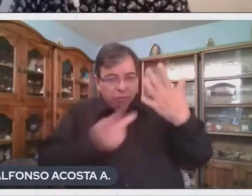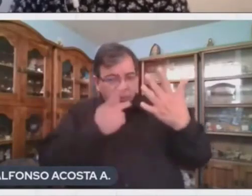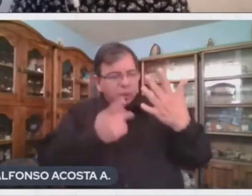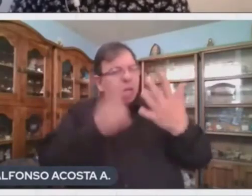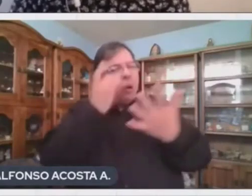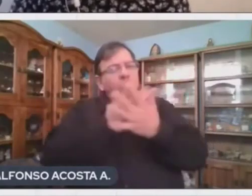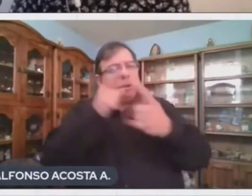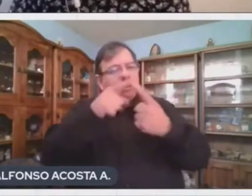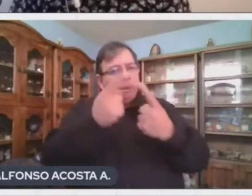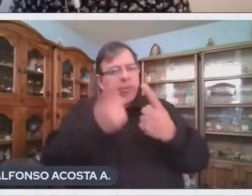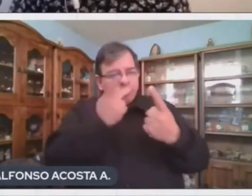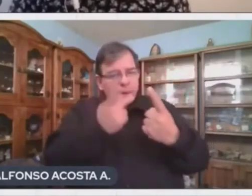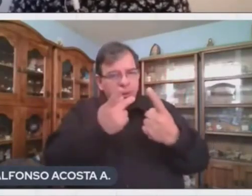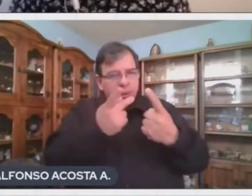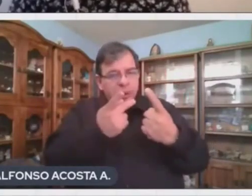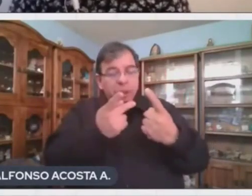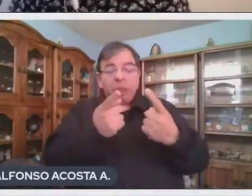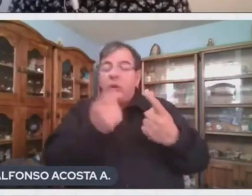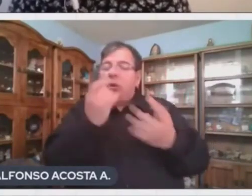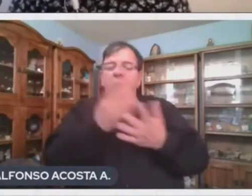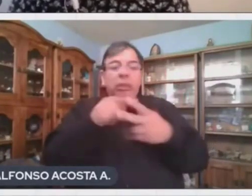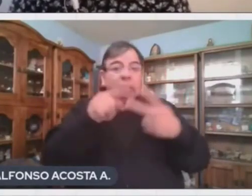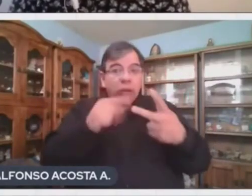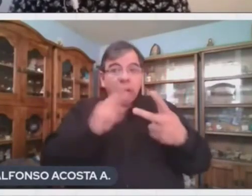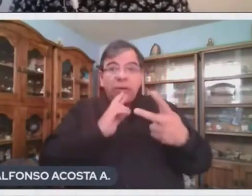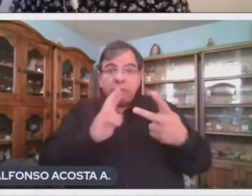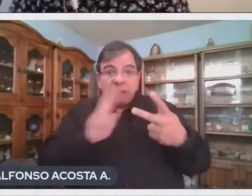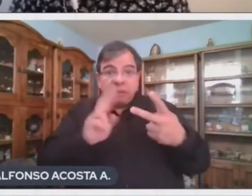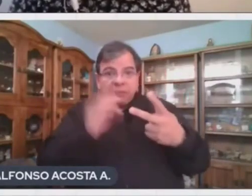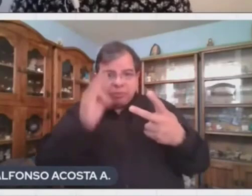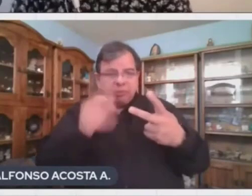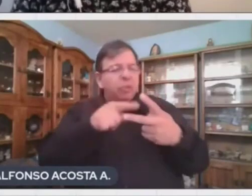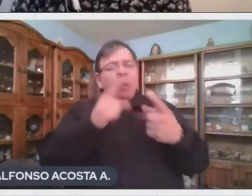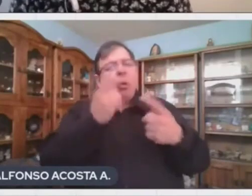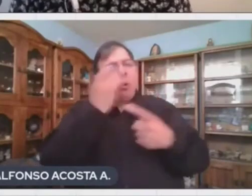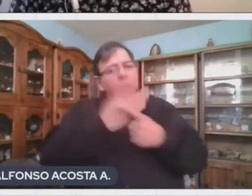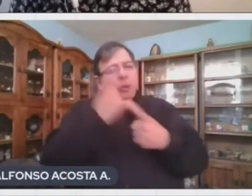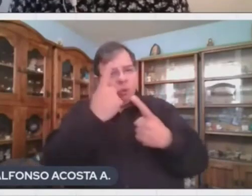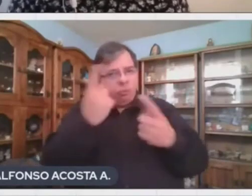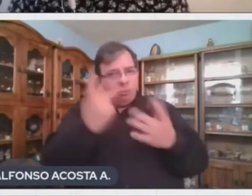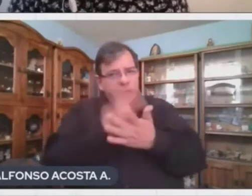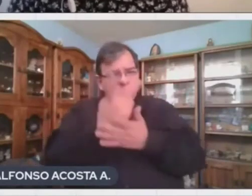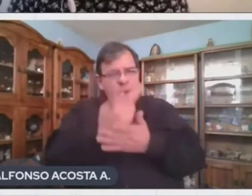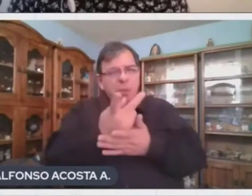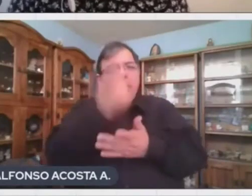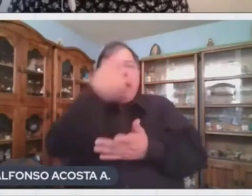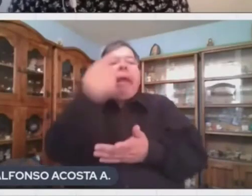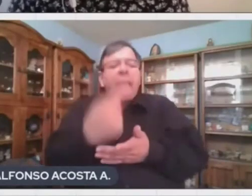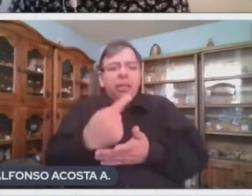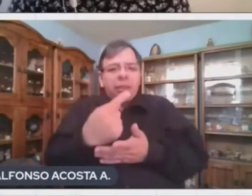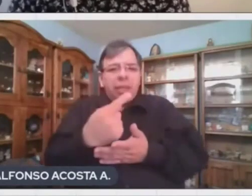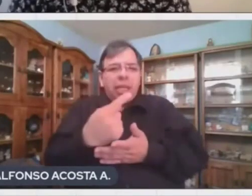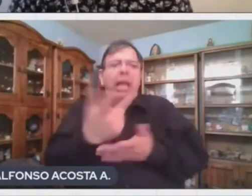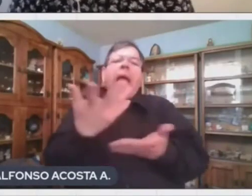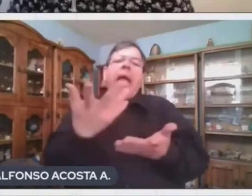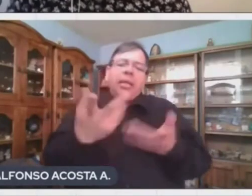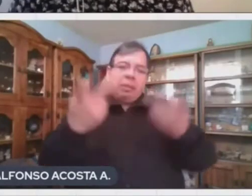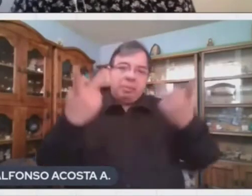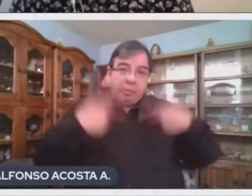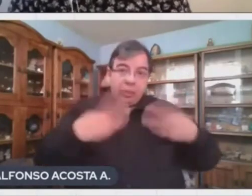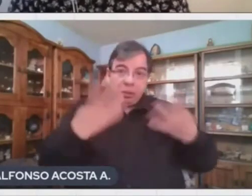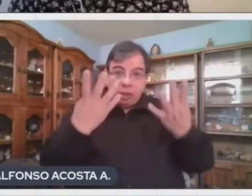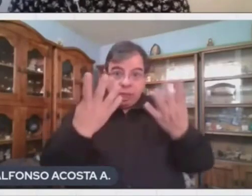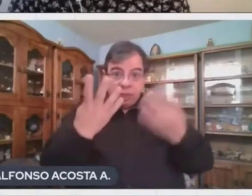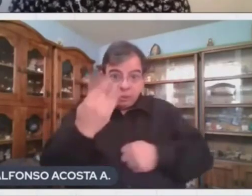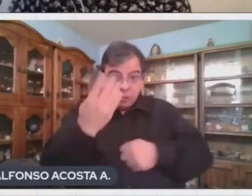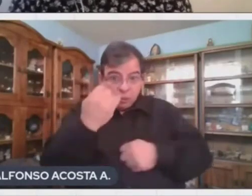correctamente en dos preguntas, solo podrá recibir un premio. Esto significa que tendremos nueve ganadores distintos por Facebook